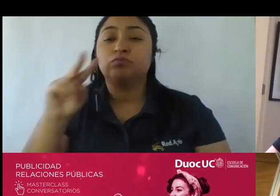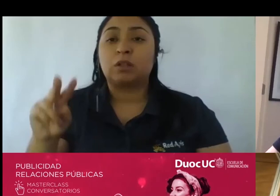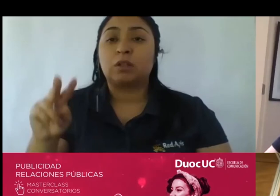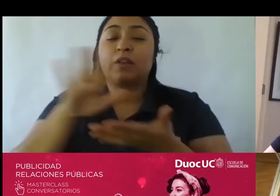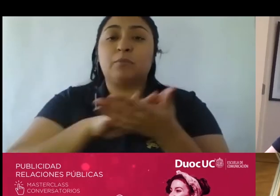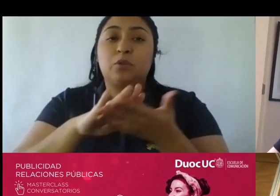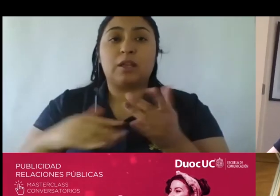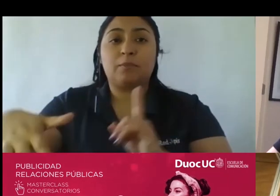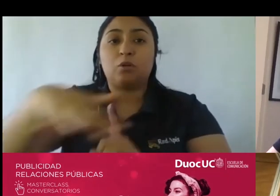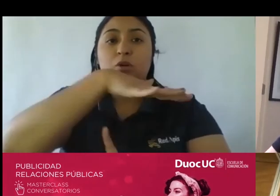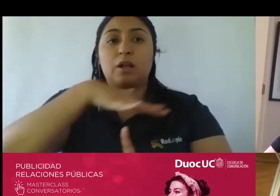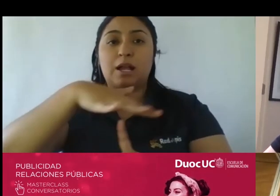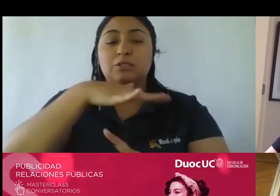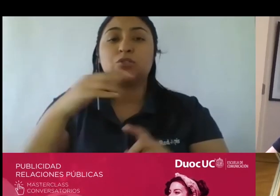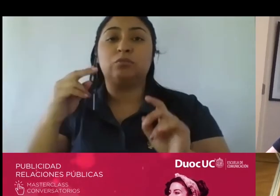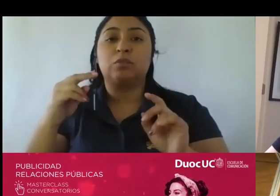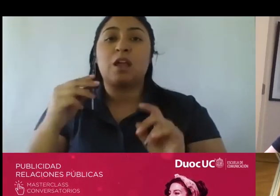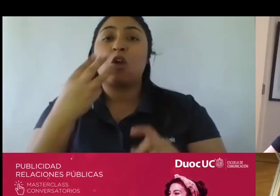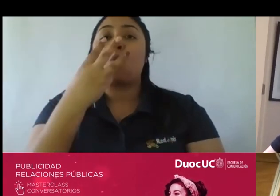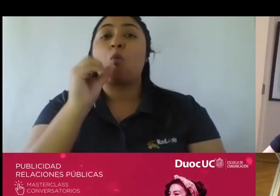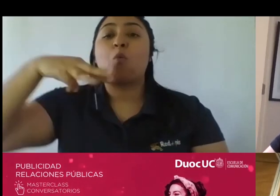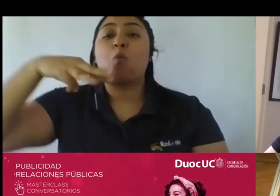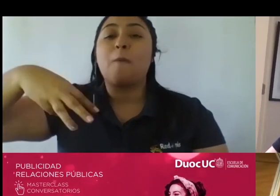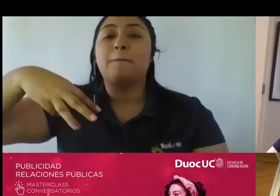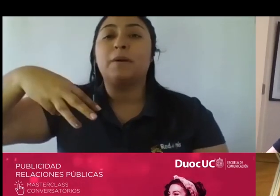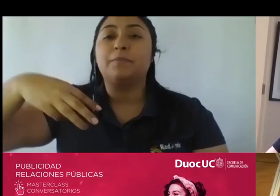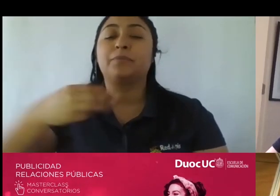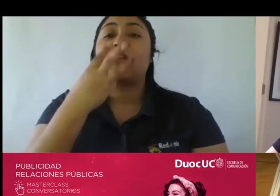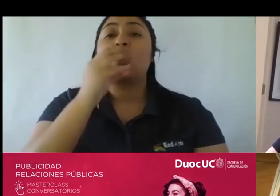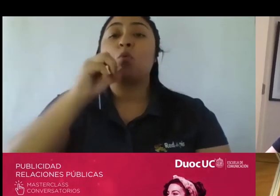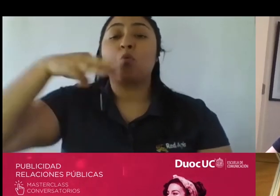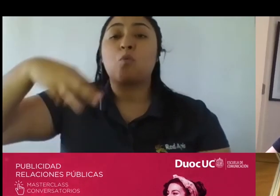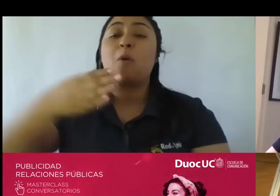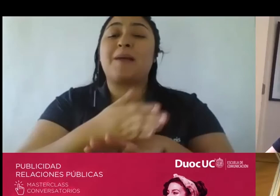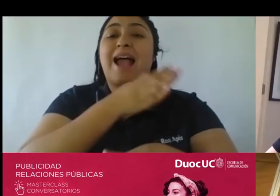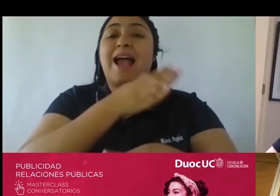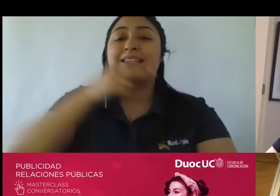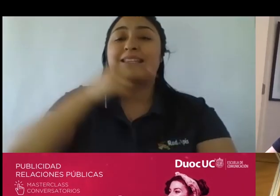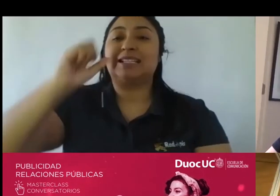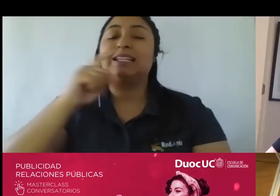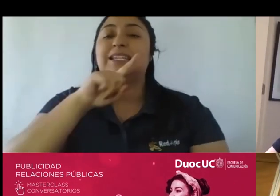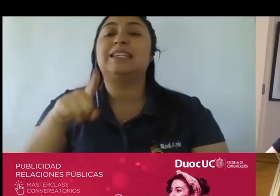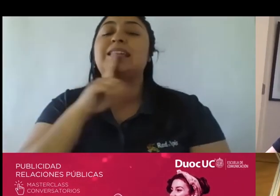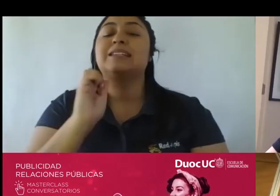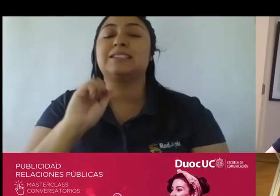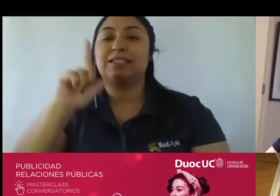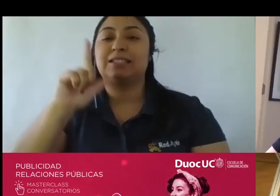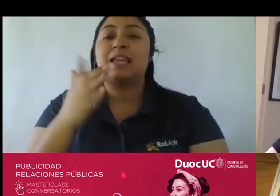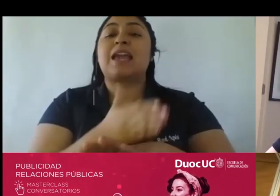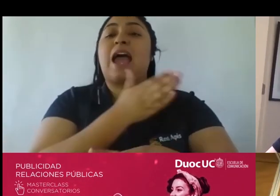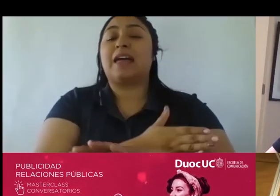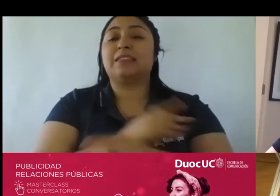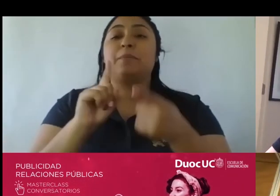el de WOM WOM era Nextel antes y tenían una participación de algo así como el 0,5 o el 0,7